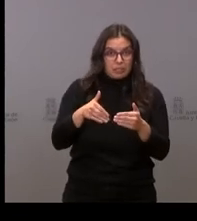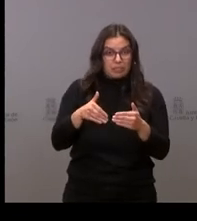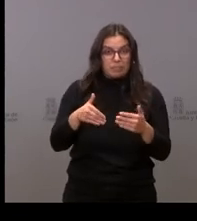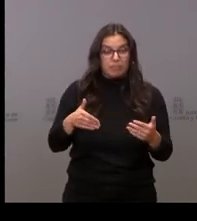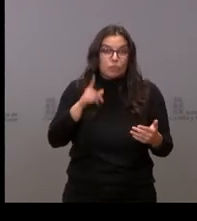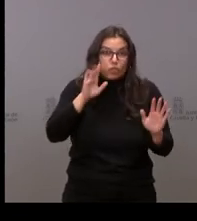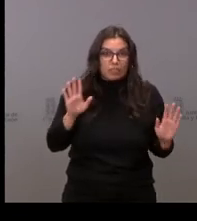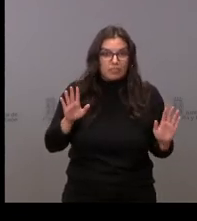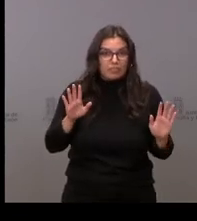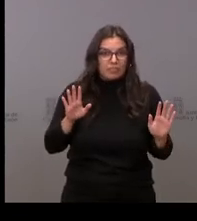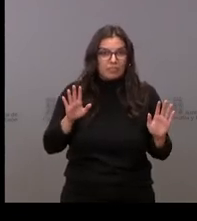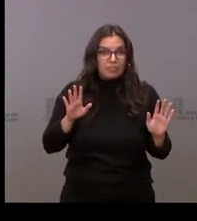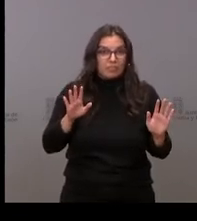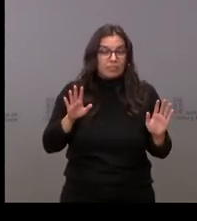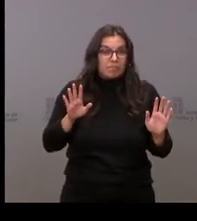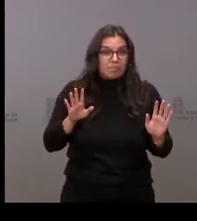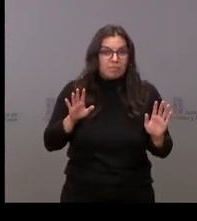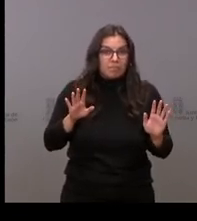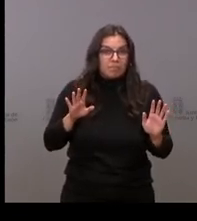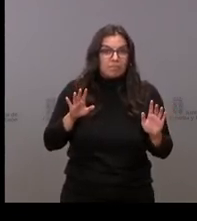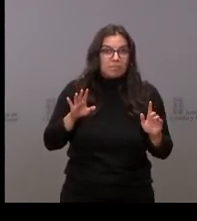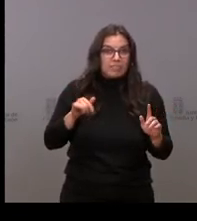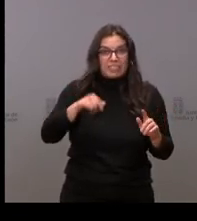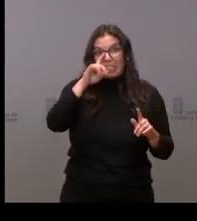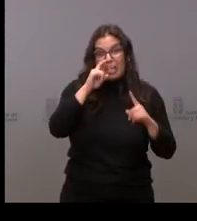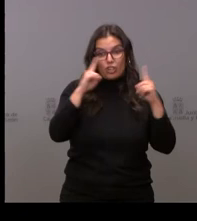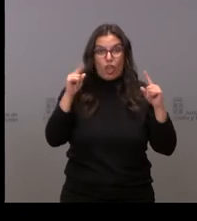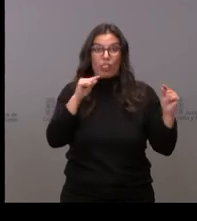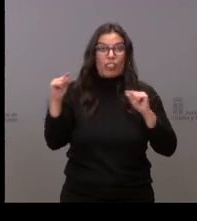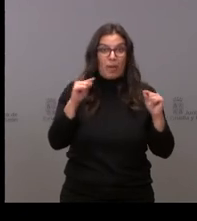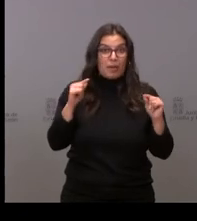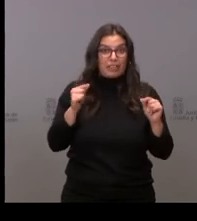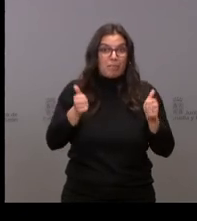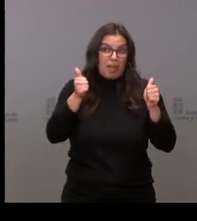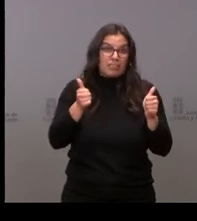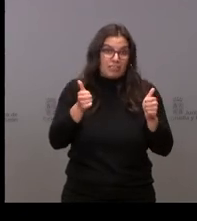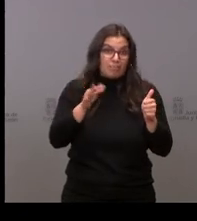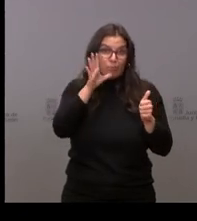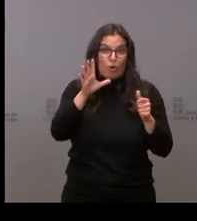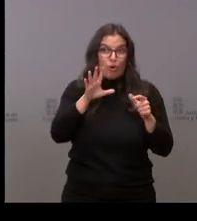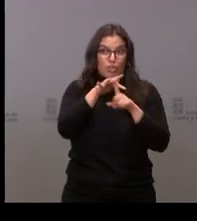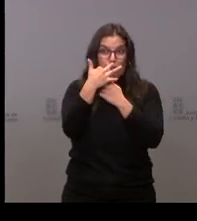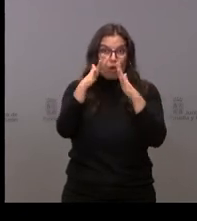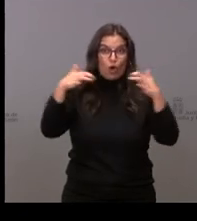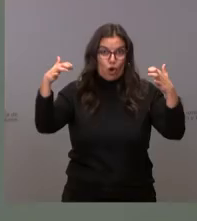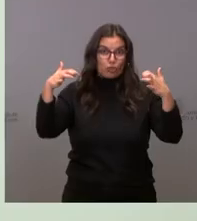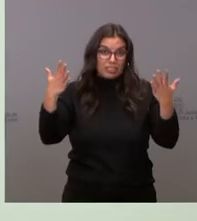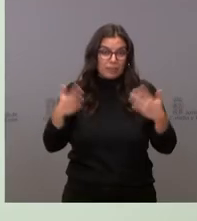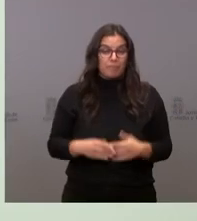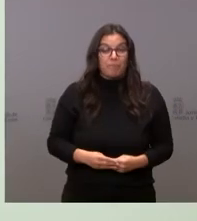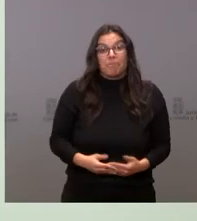no sé es un año en el que va a ser más discutido supongo el presupuesto por la situación parlamentaria bueno